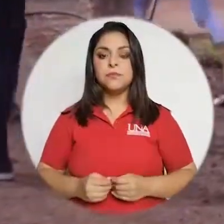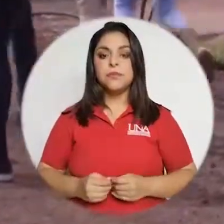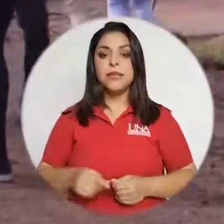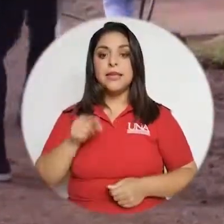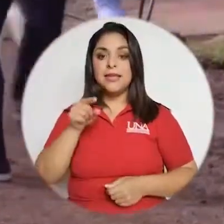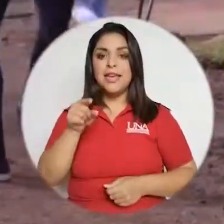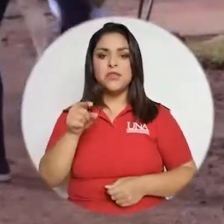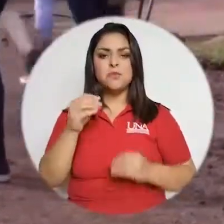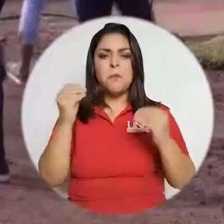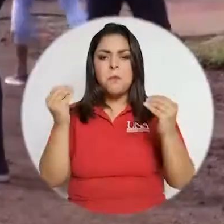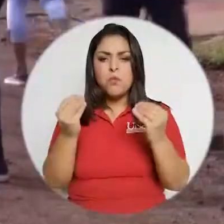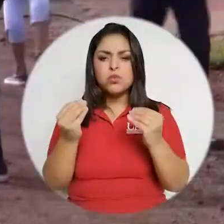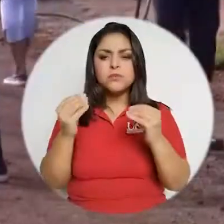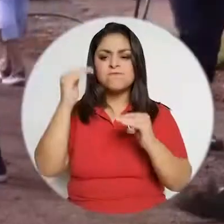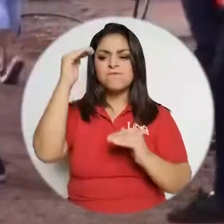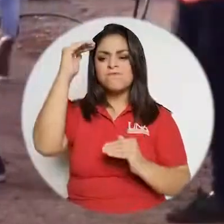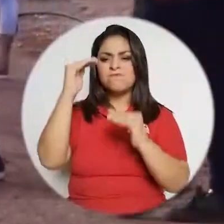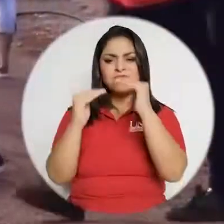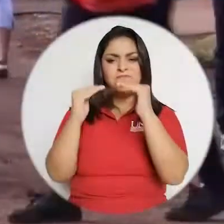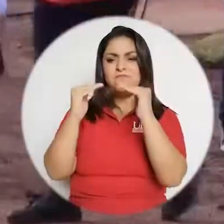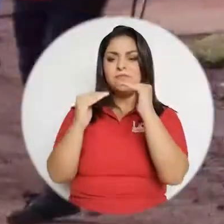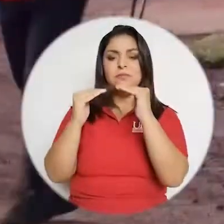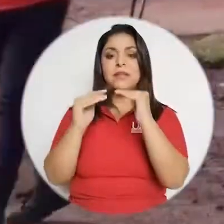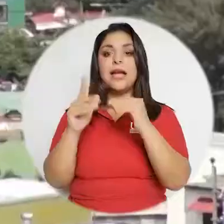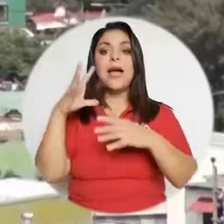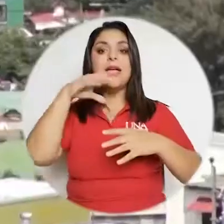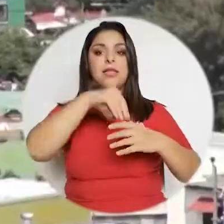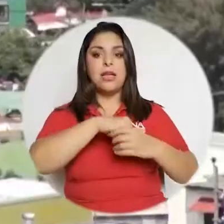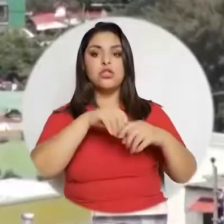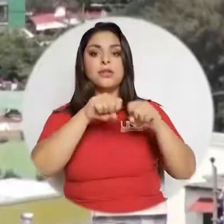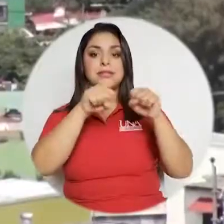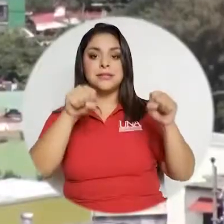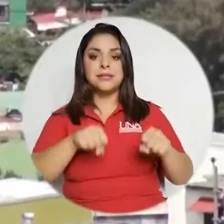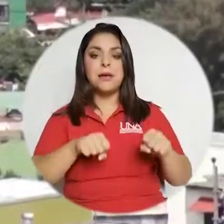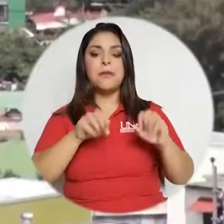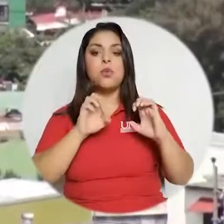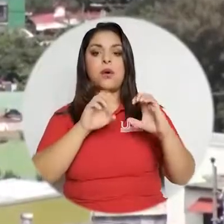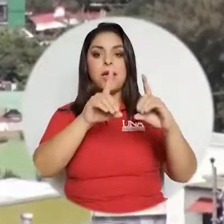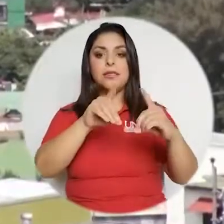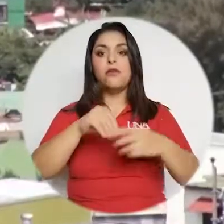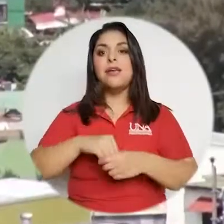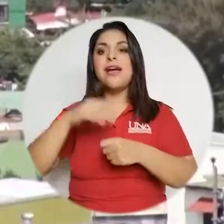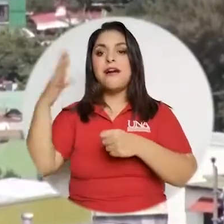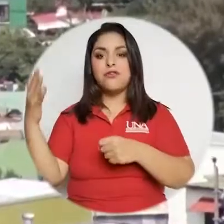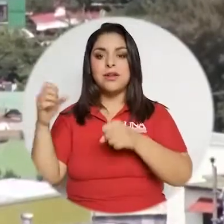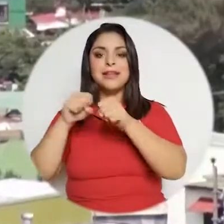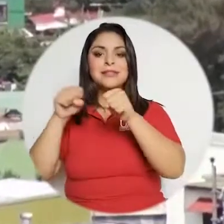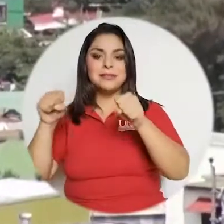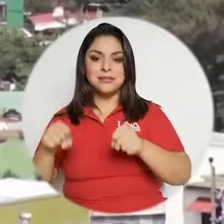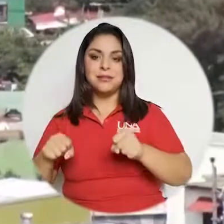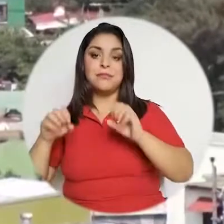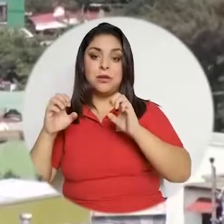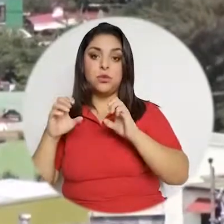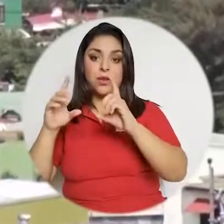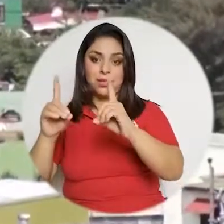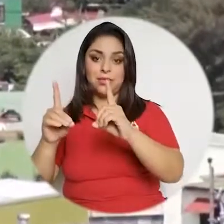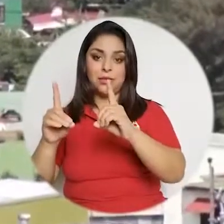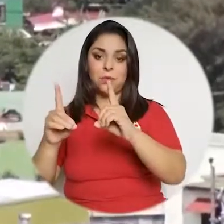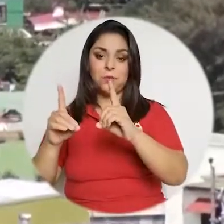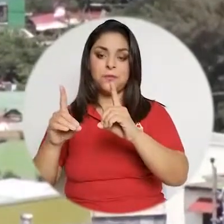Y son un conjunto de desigualdades que están dentro del sistema educativo y fuera del sistema educativo, ¿verdad?